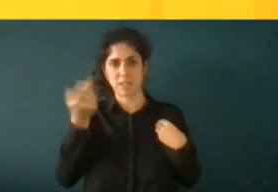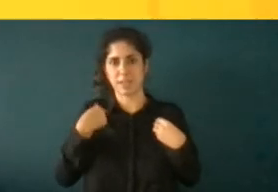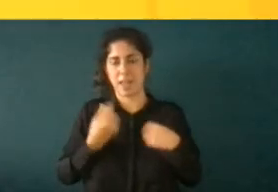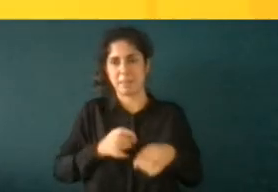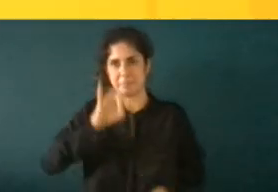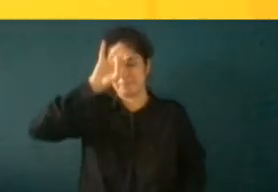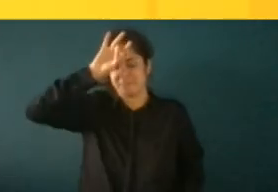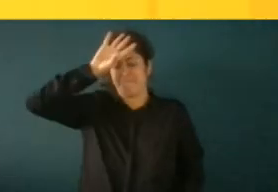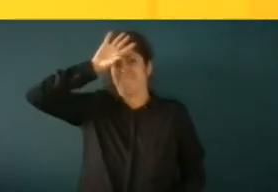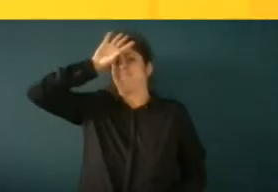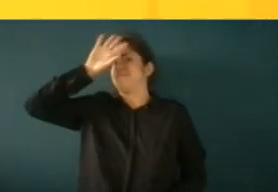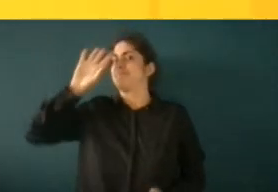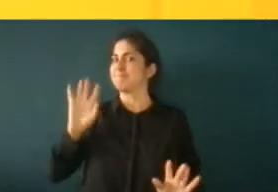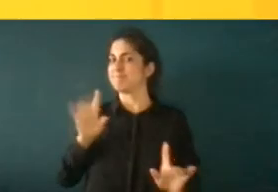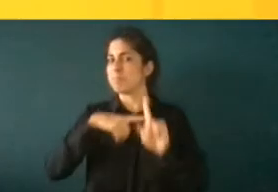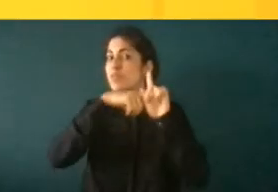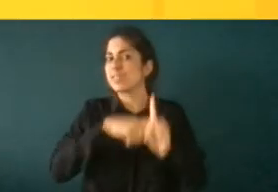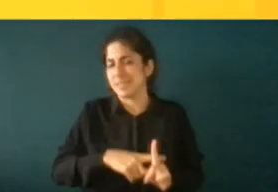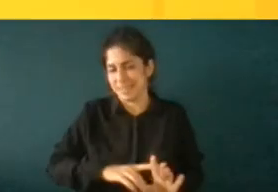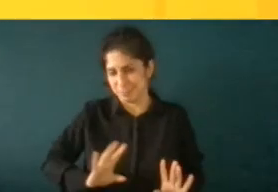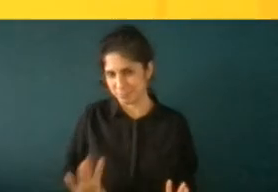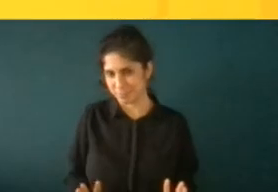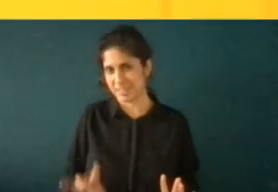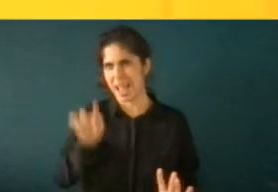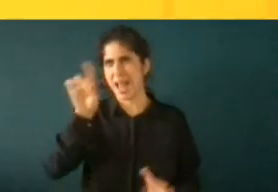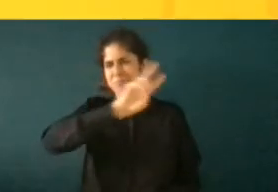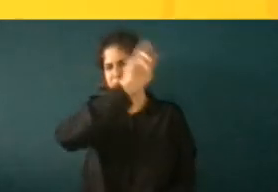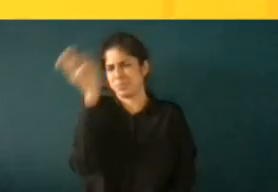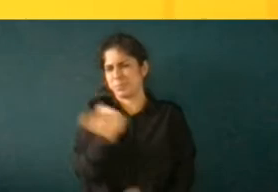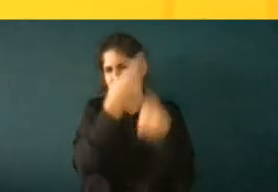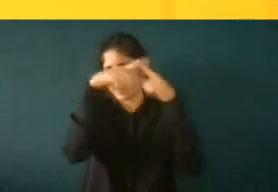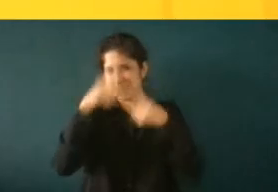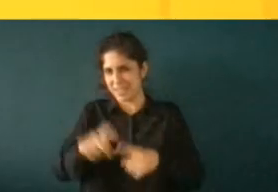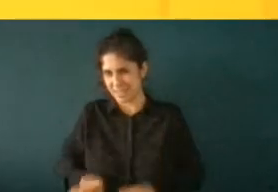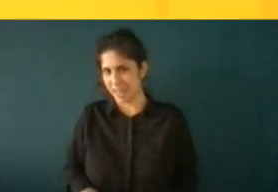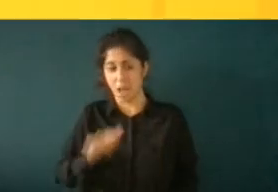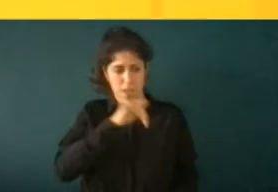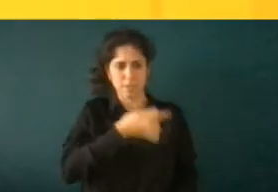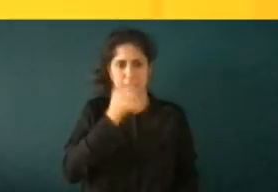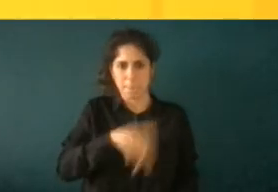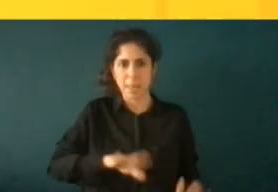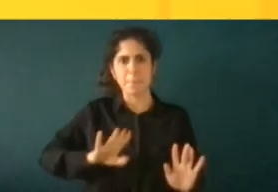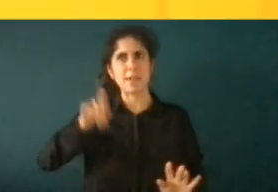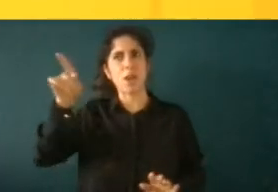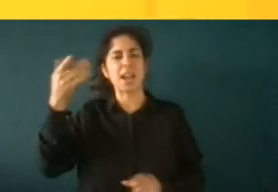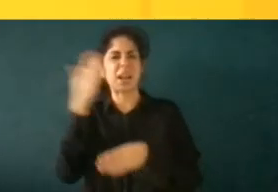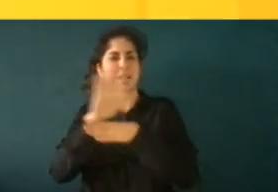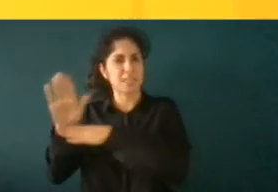que que la diversidad que hay ahí hay mucha diversidad como aquí pero es que además esa diversidad está representada yo he ido al